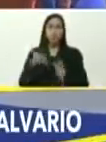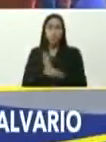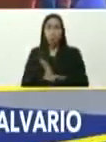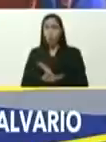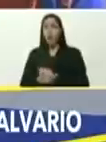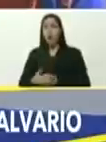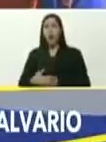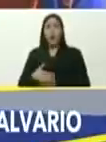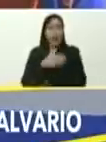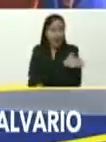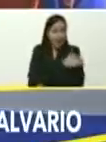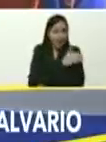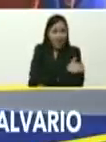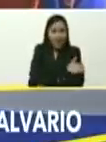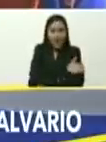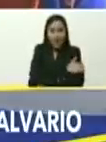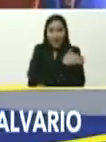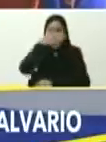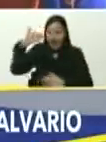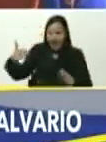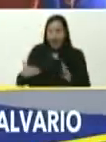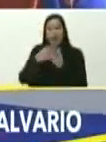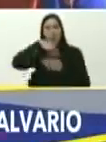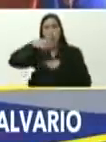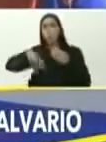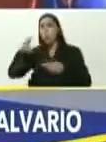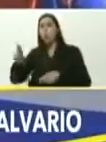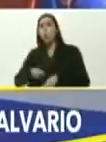toda la derecha, para atacar a la revolución,